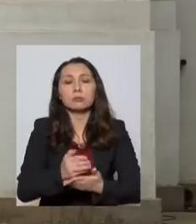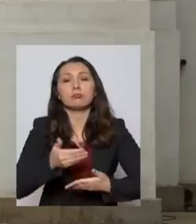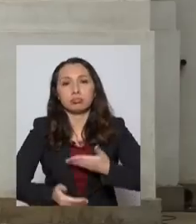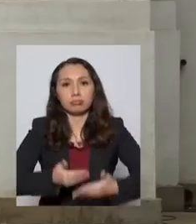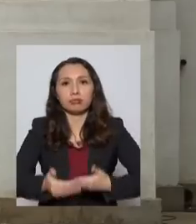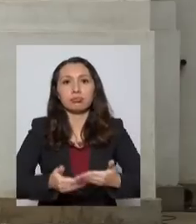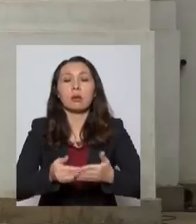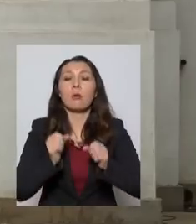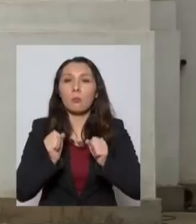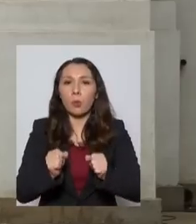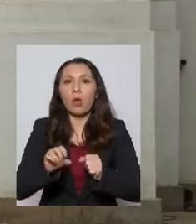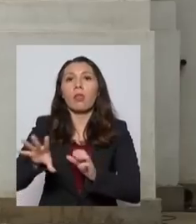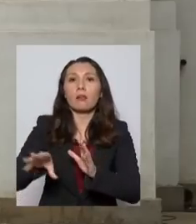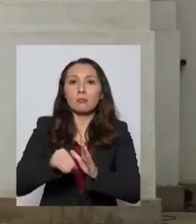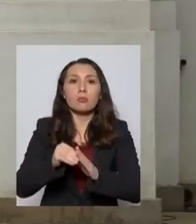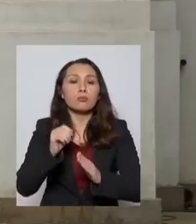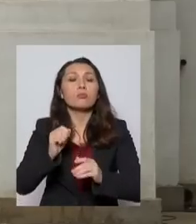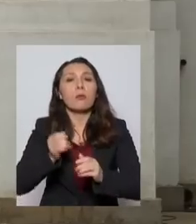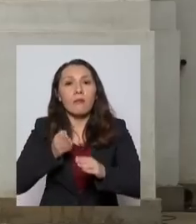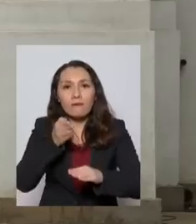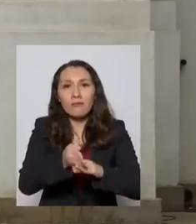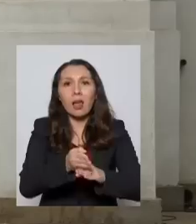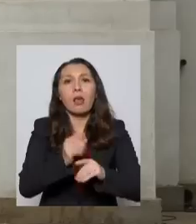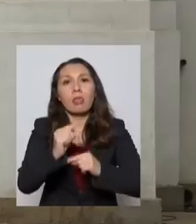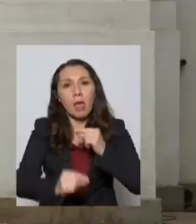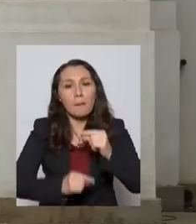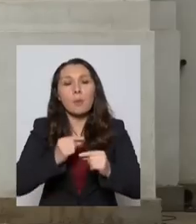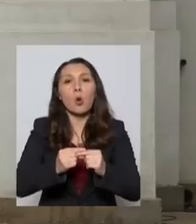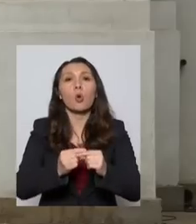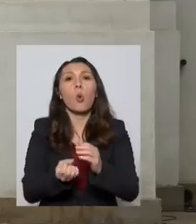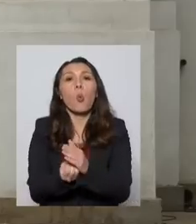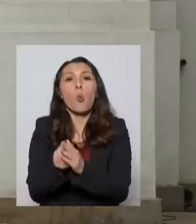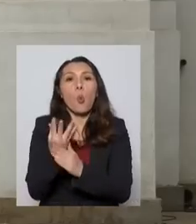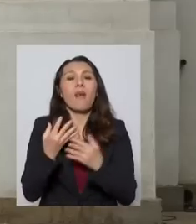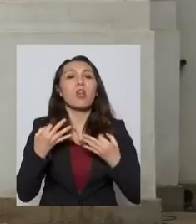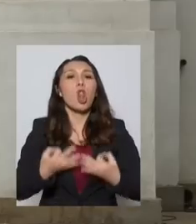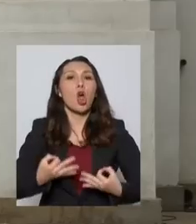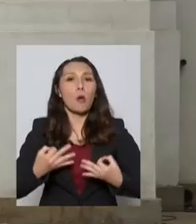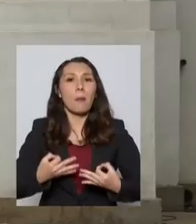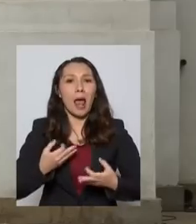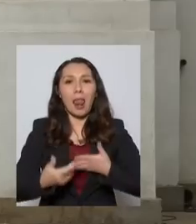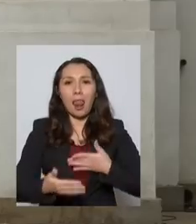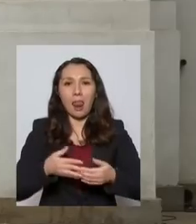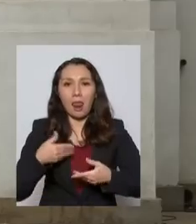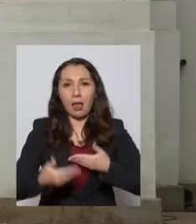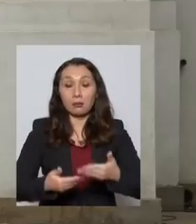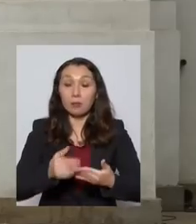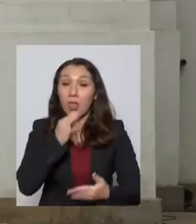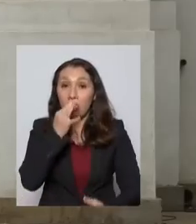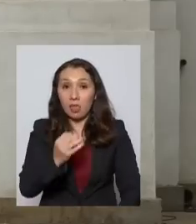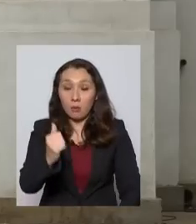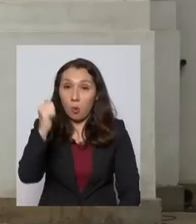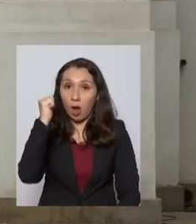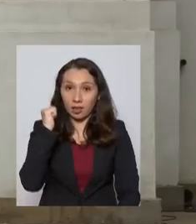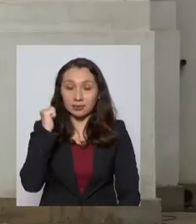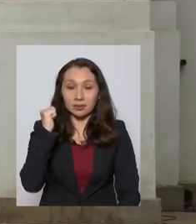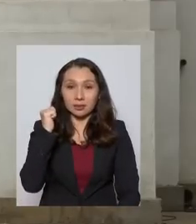vayamos incorporándonos a lo que hemos denominado una nueva normalidad. Lo dijimos ayer,